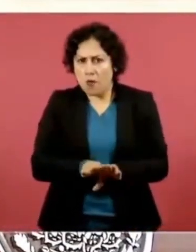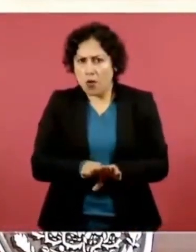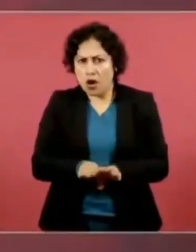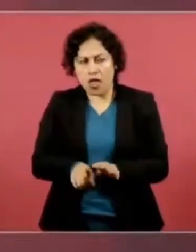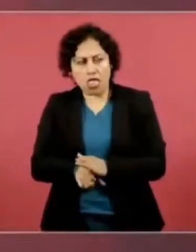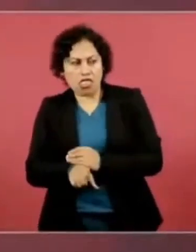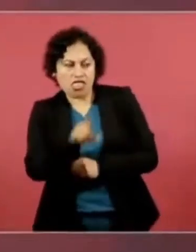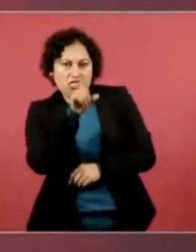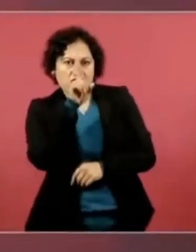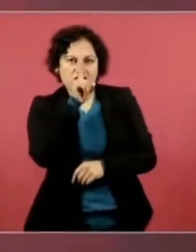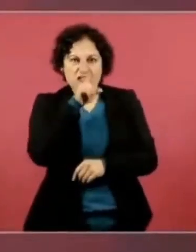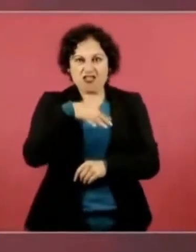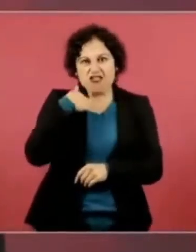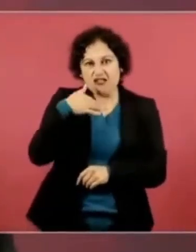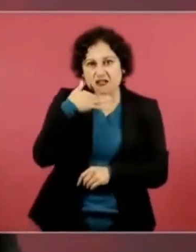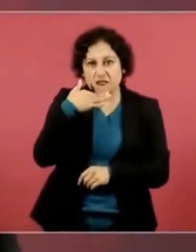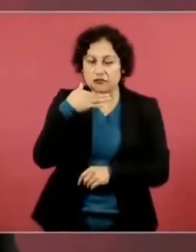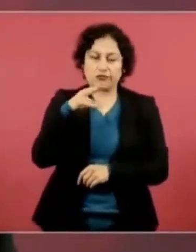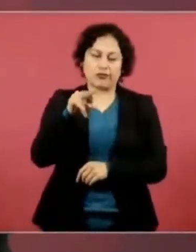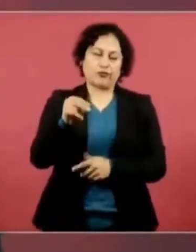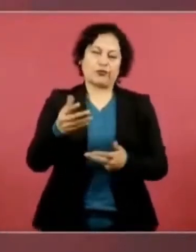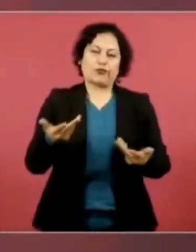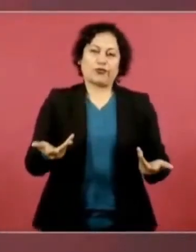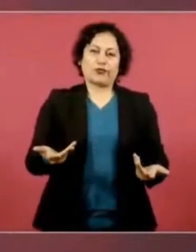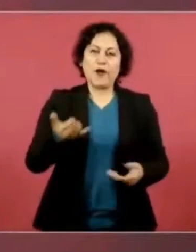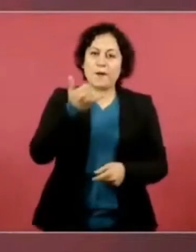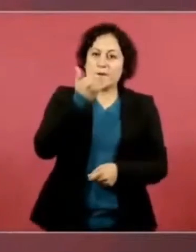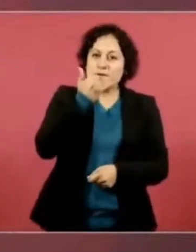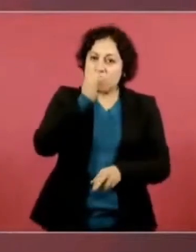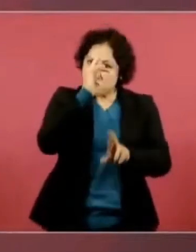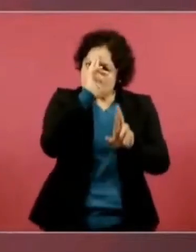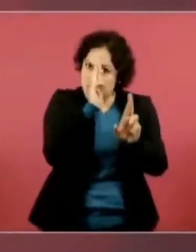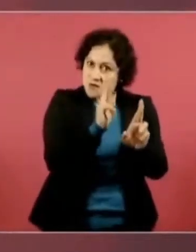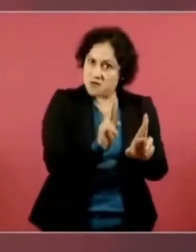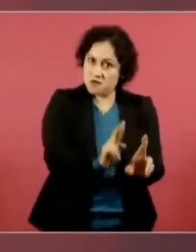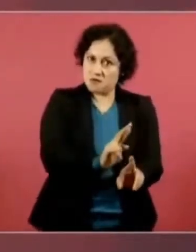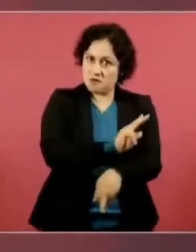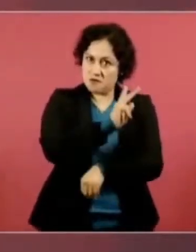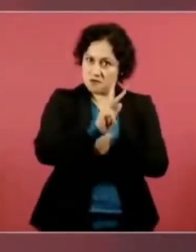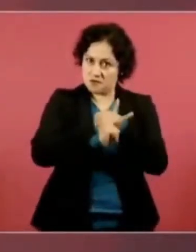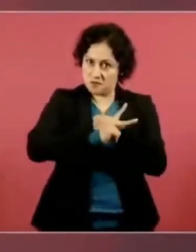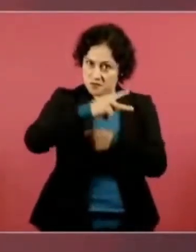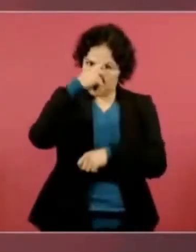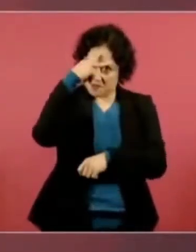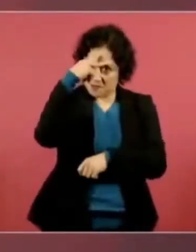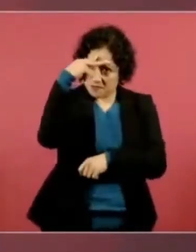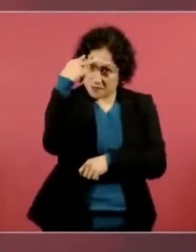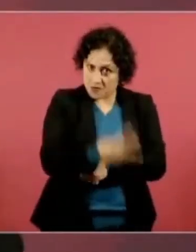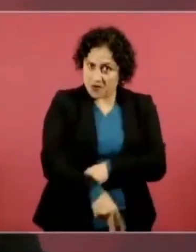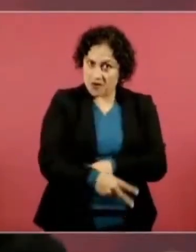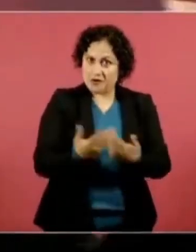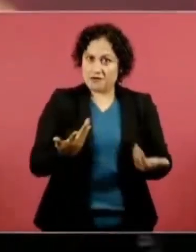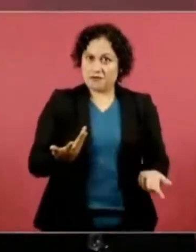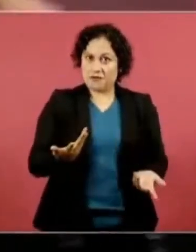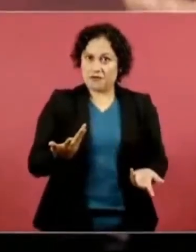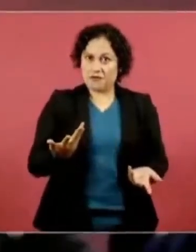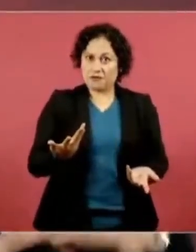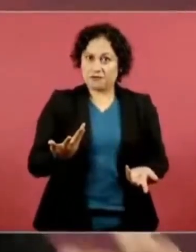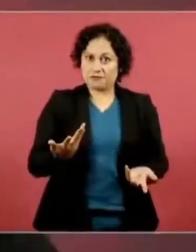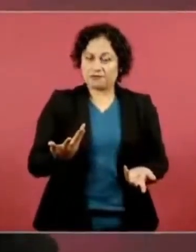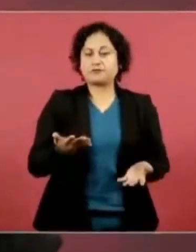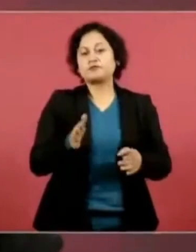Entonces, y su pueblo no merece eso. Entonces, ¿qué pasa? Como no hay arreglos,